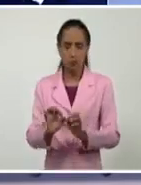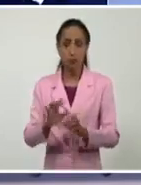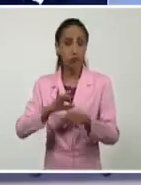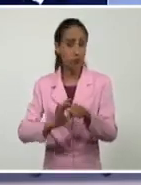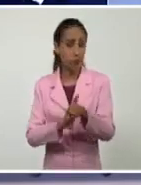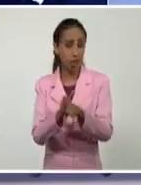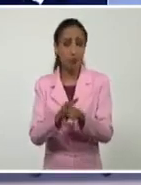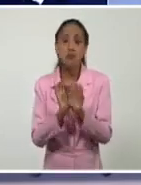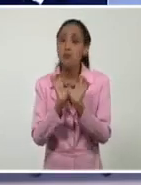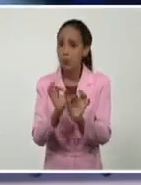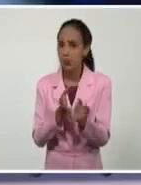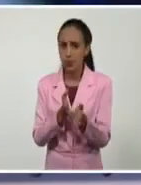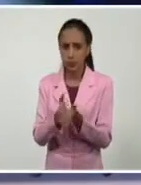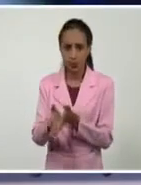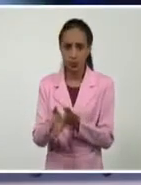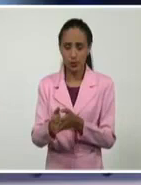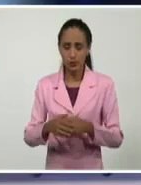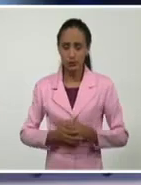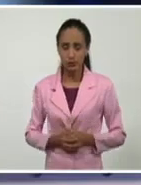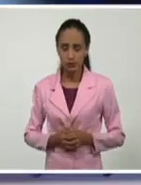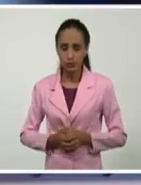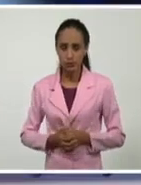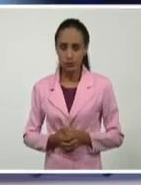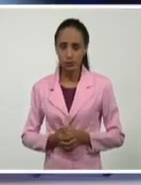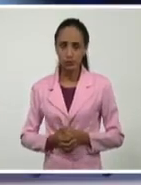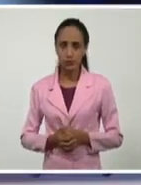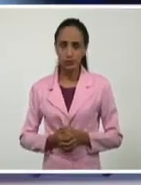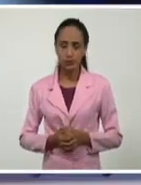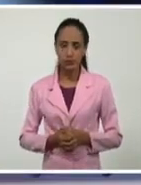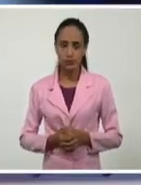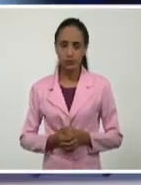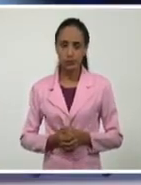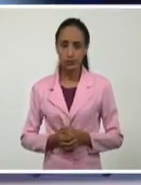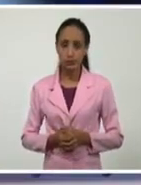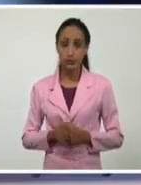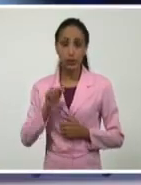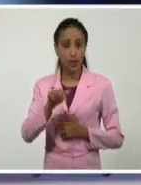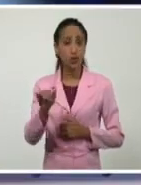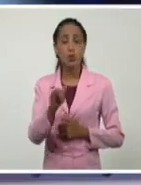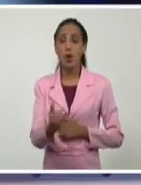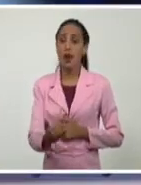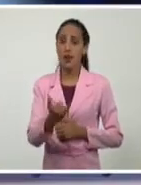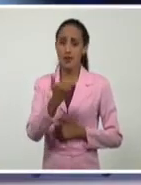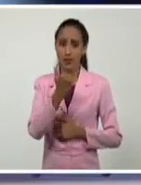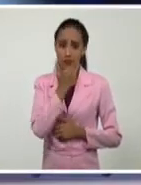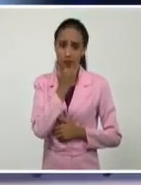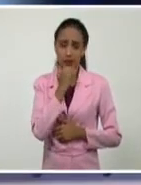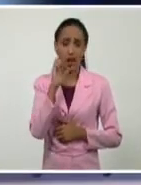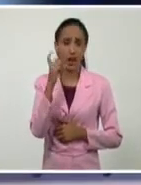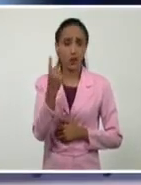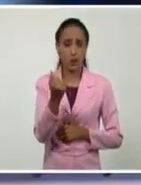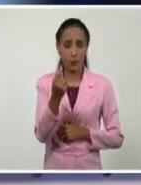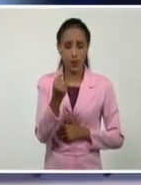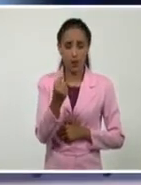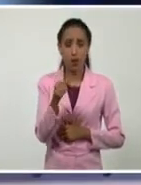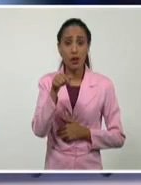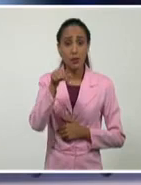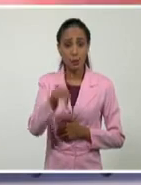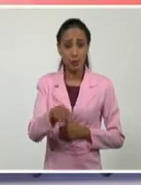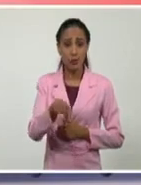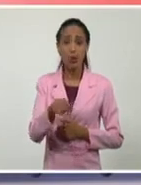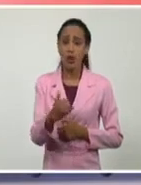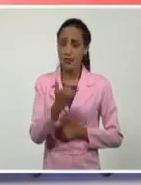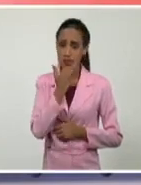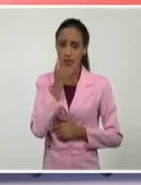-19. Y como el virus que provoca esta pandemia causa daños humanos y económicos al pueblo de Cuba, como el virus que